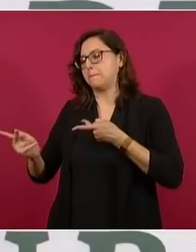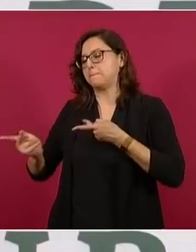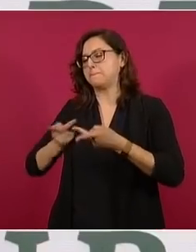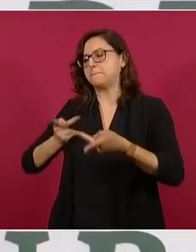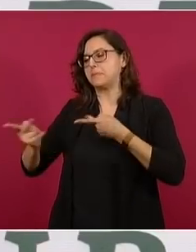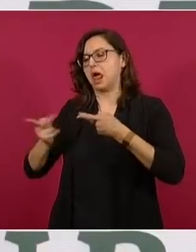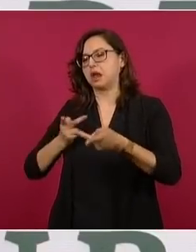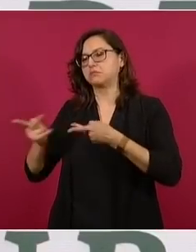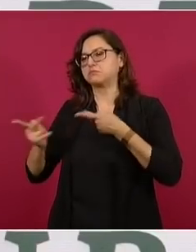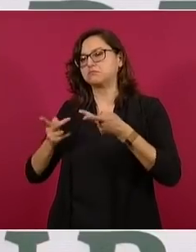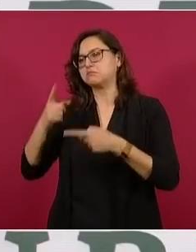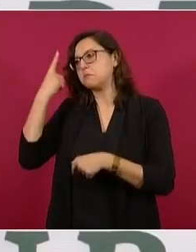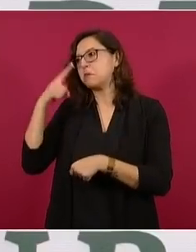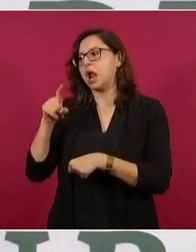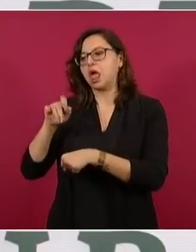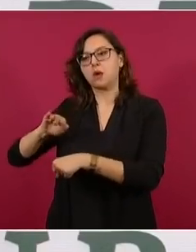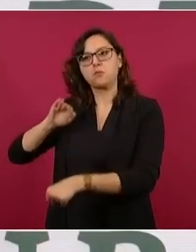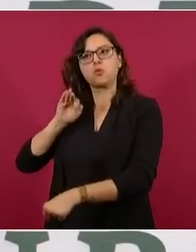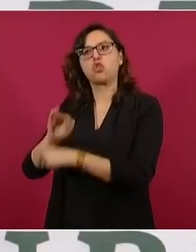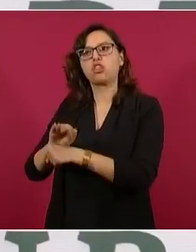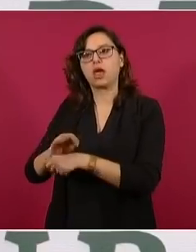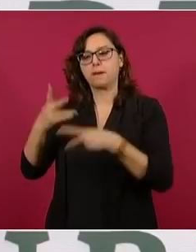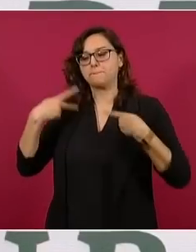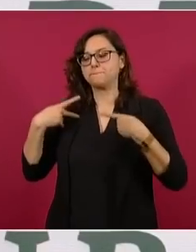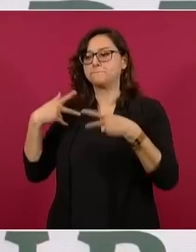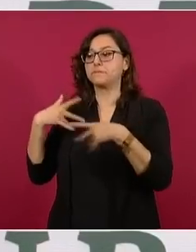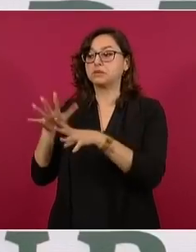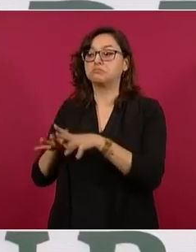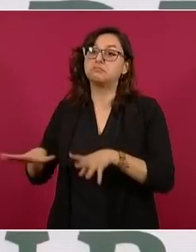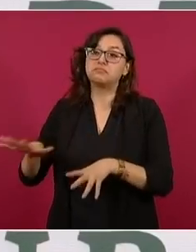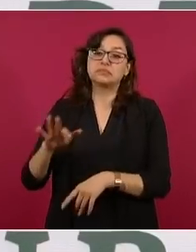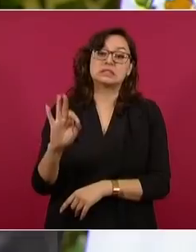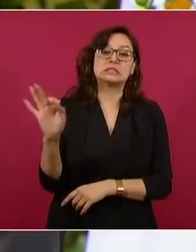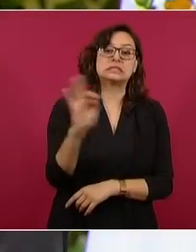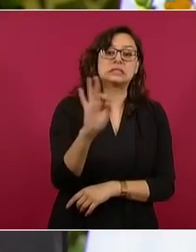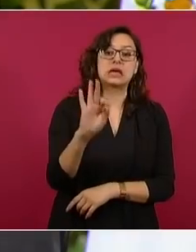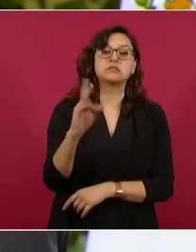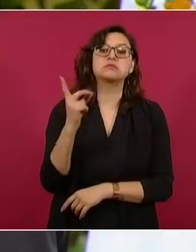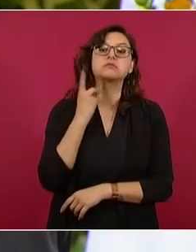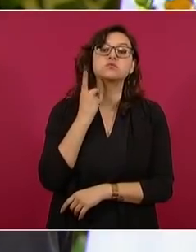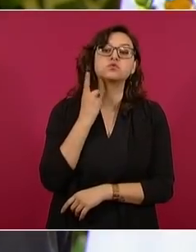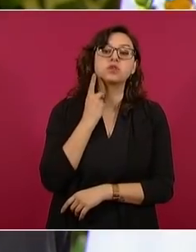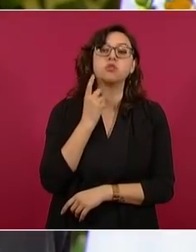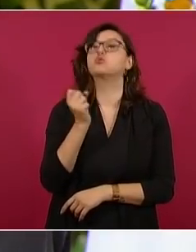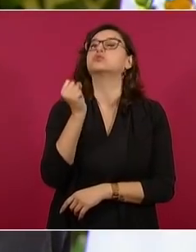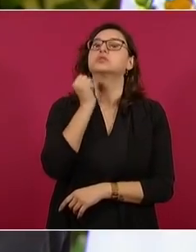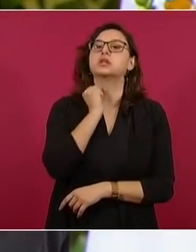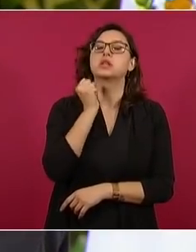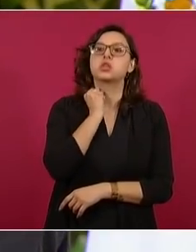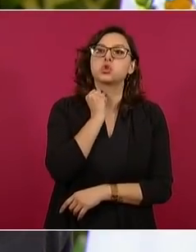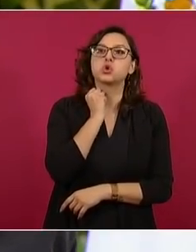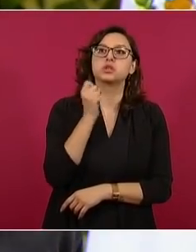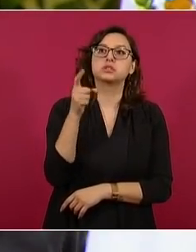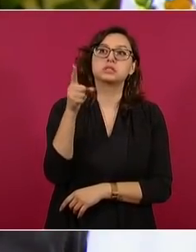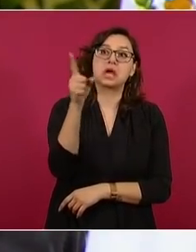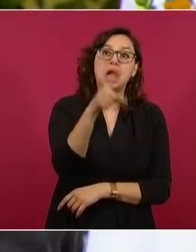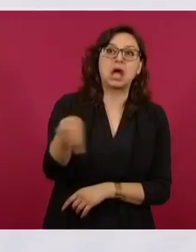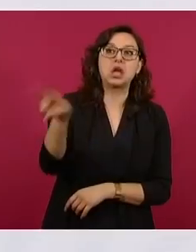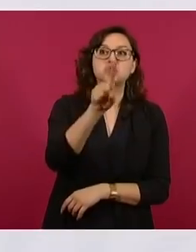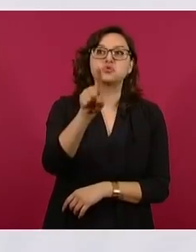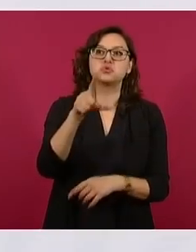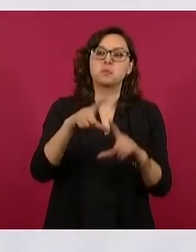pueblo. Si hay una traición, ya estamos protegidos.